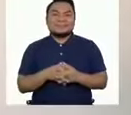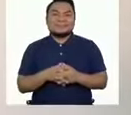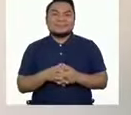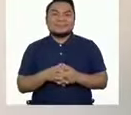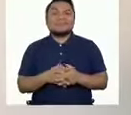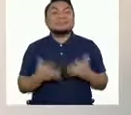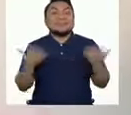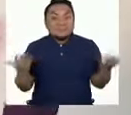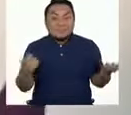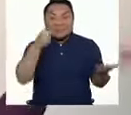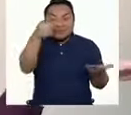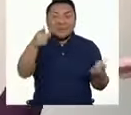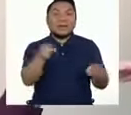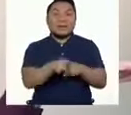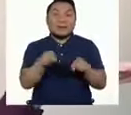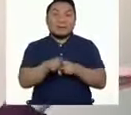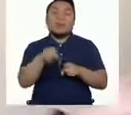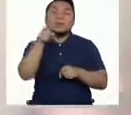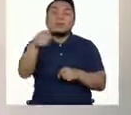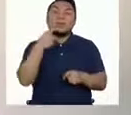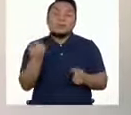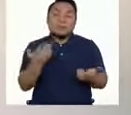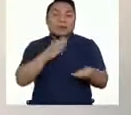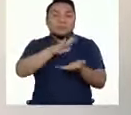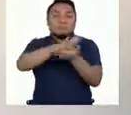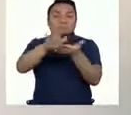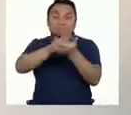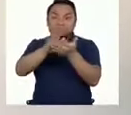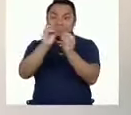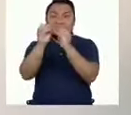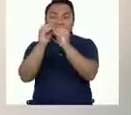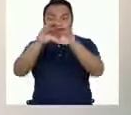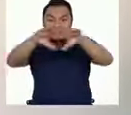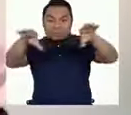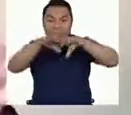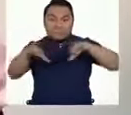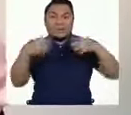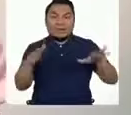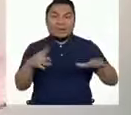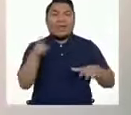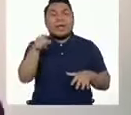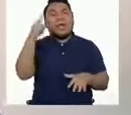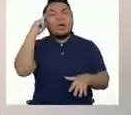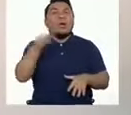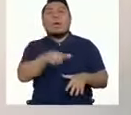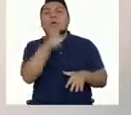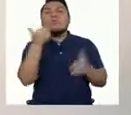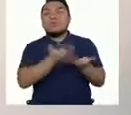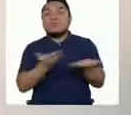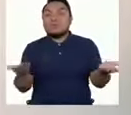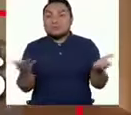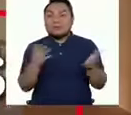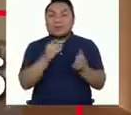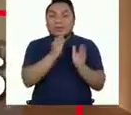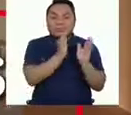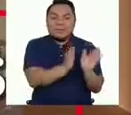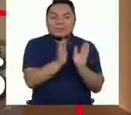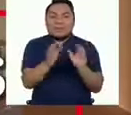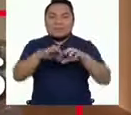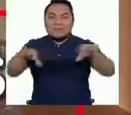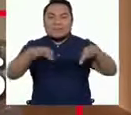Así como estas, en el caso de la vajilla, pudimos haber encontrado otros criterios. Por ejemplo,